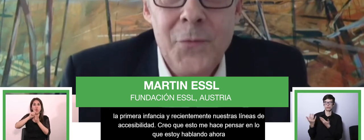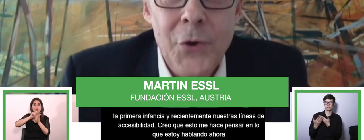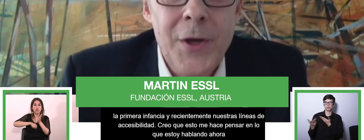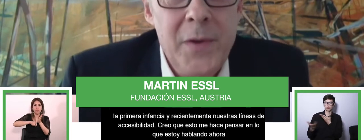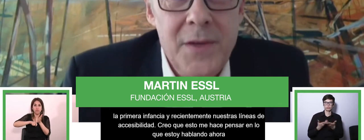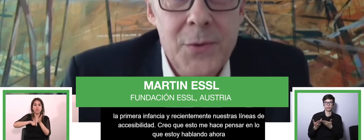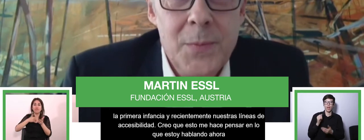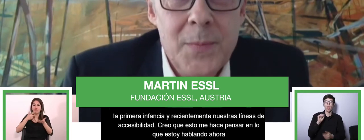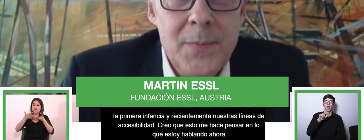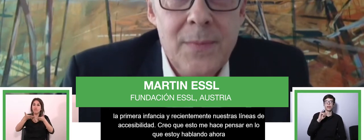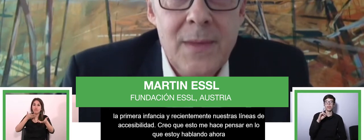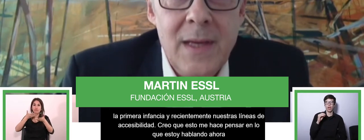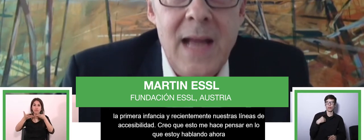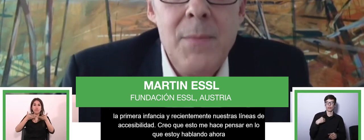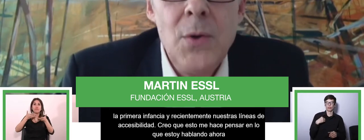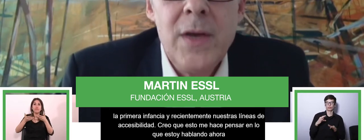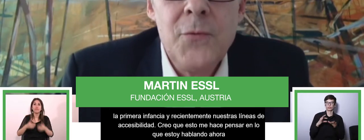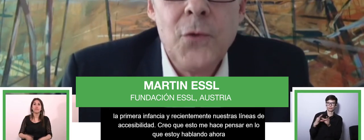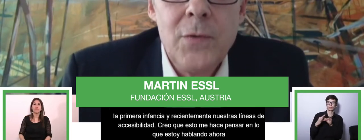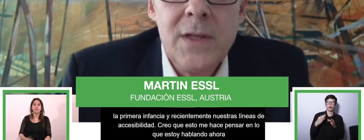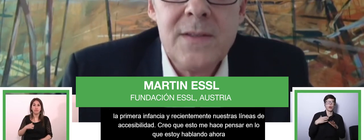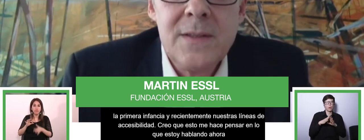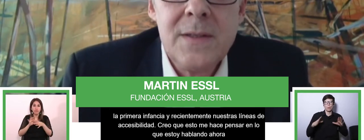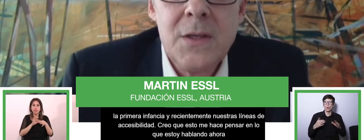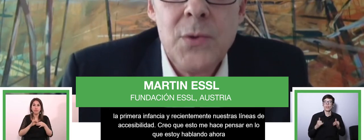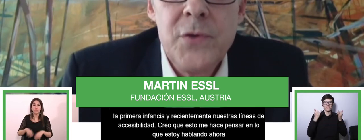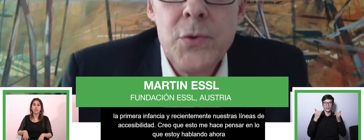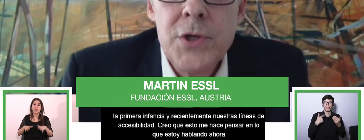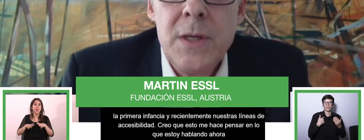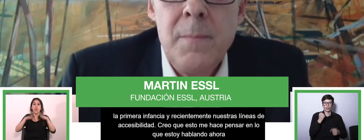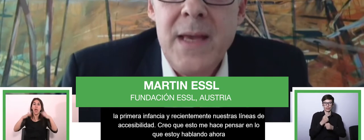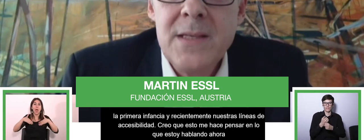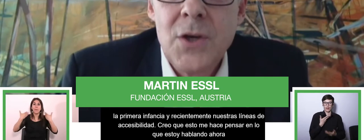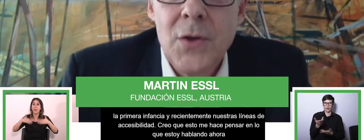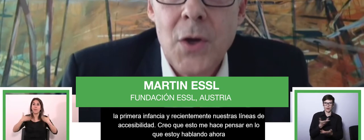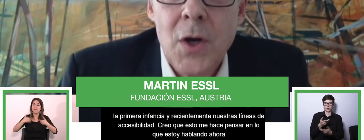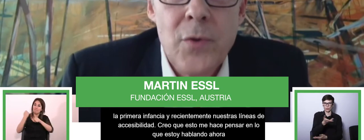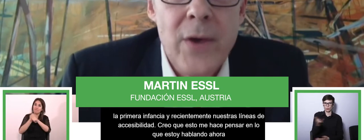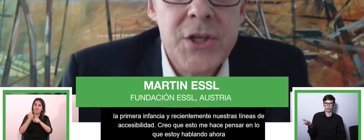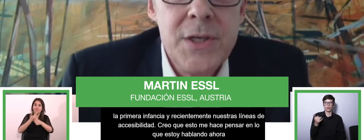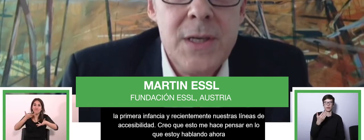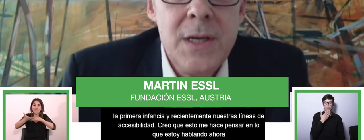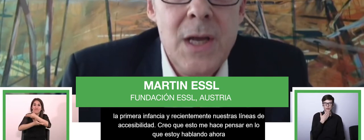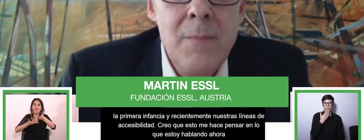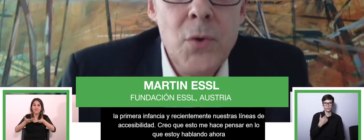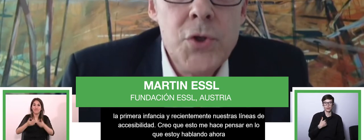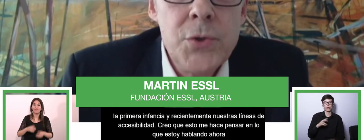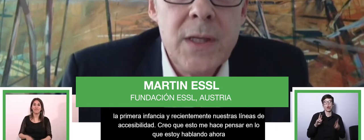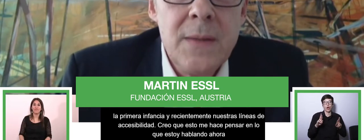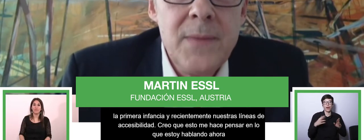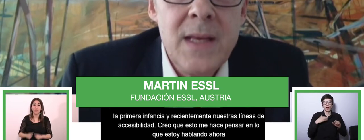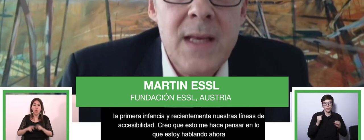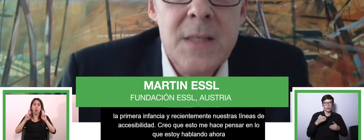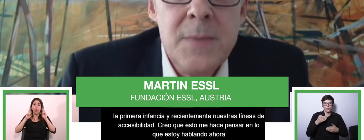un placer y muy divertido trabajar con ustedes. Y espero que podamos seguir